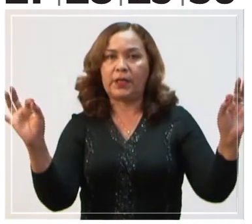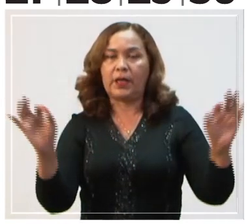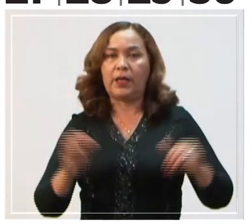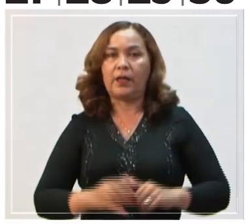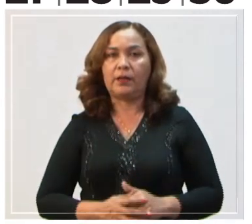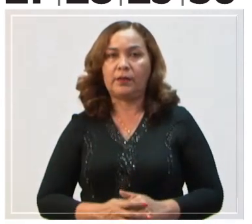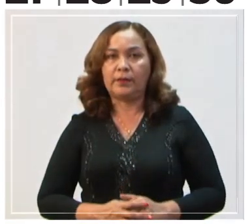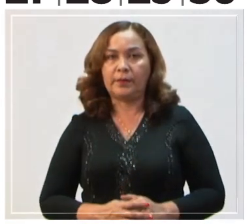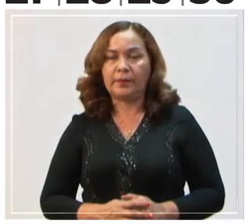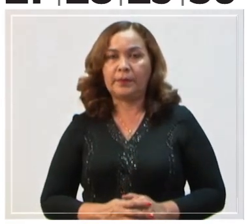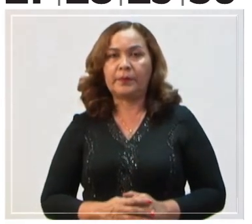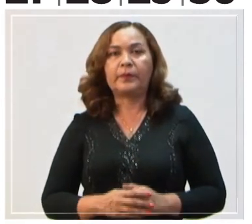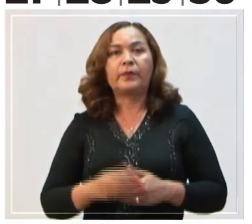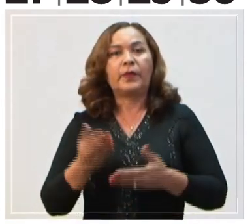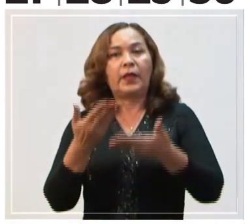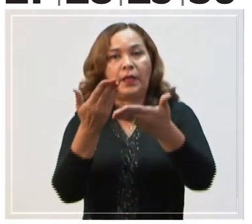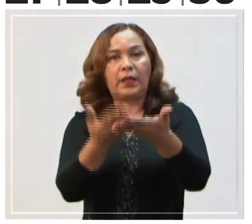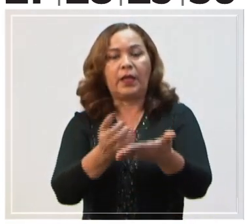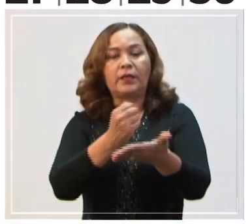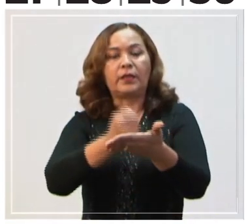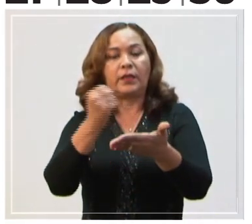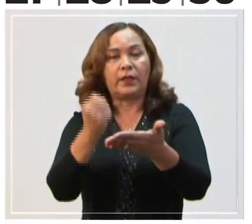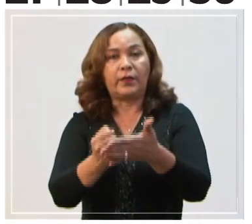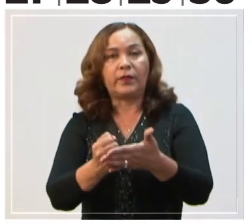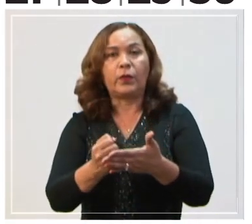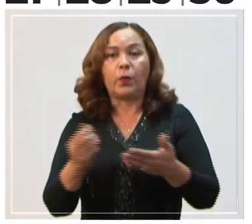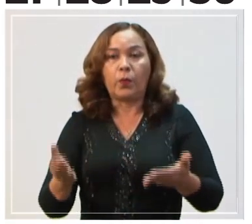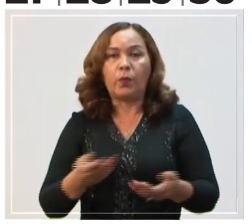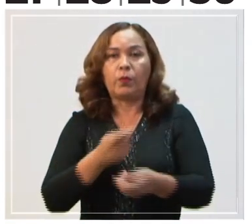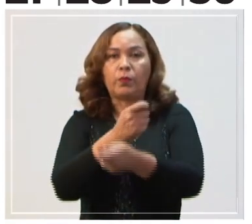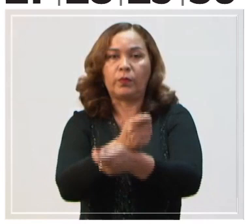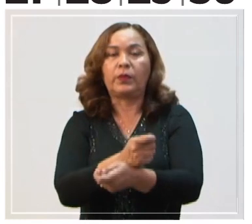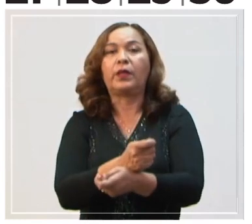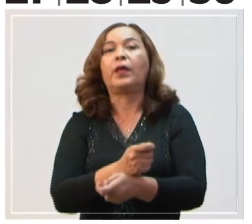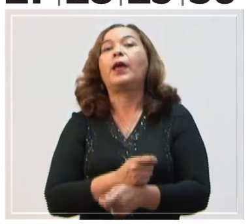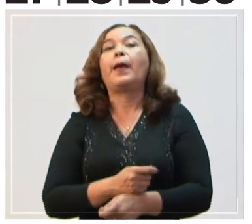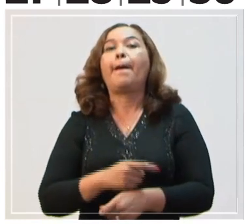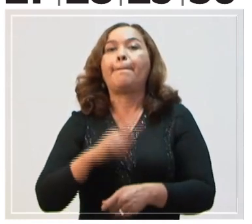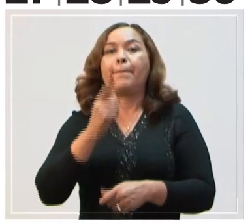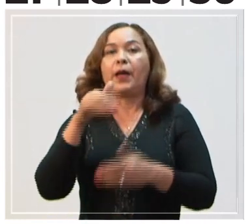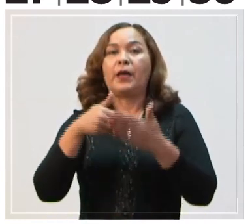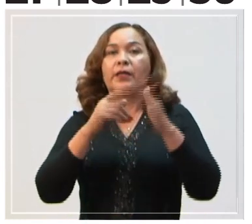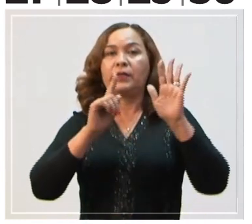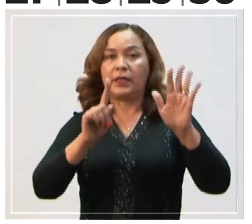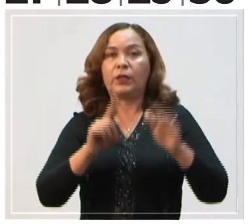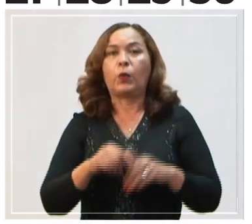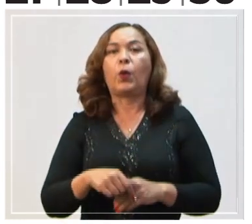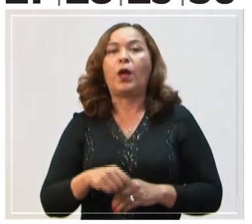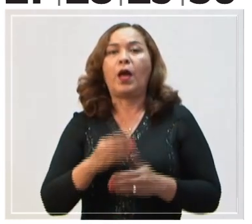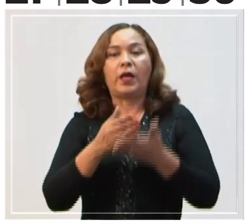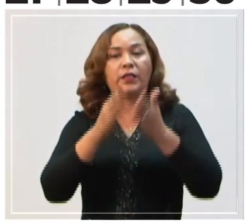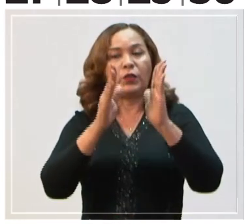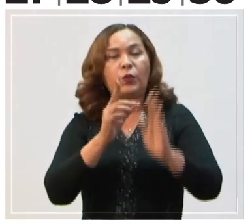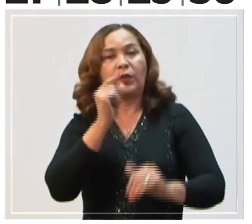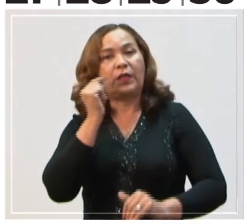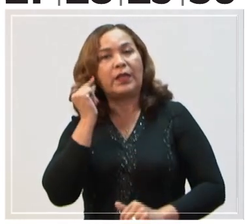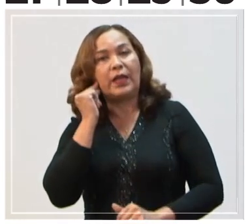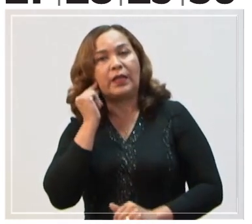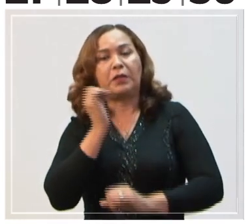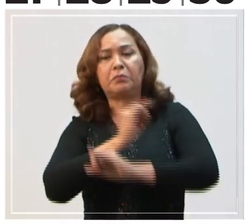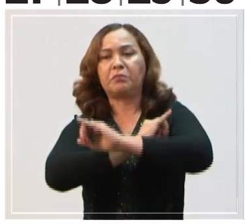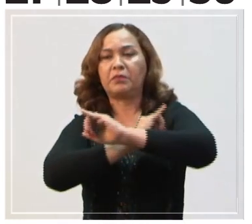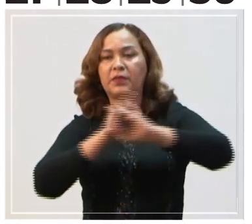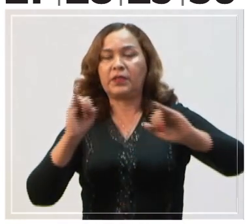Día Entrega de los certificados de promoción de educación primaria a las y los estudiantes que